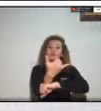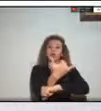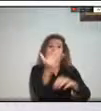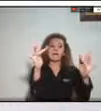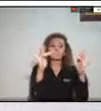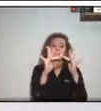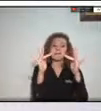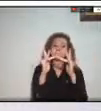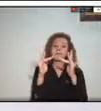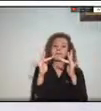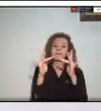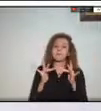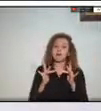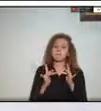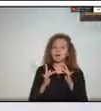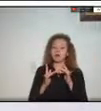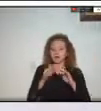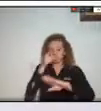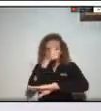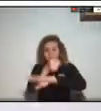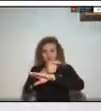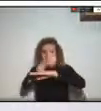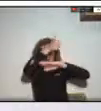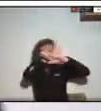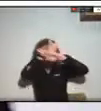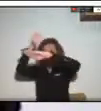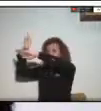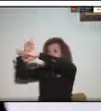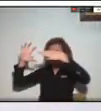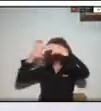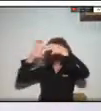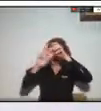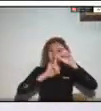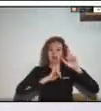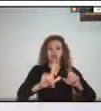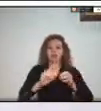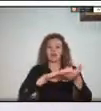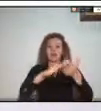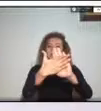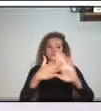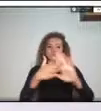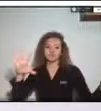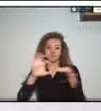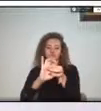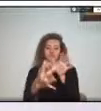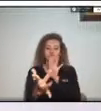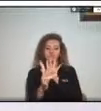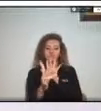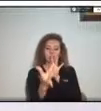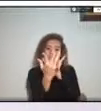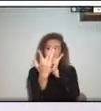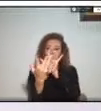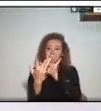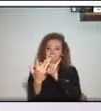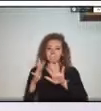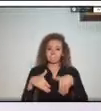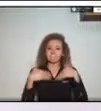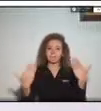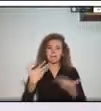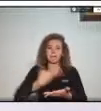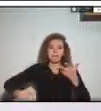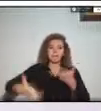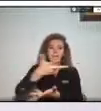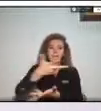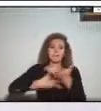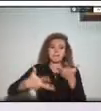con las autoridades con las líderes comunitarios pero como se aborda entonces el proceso o la